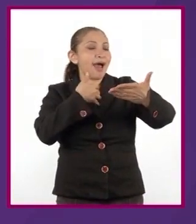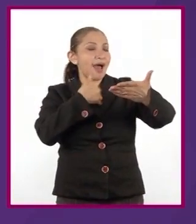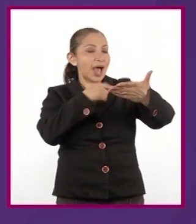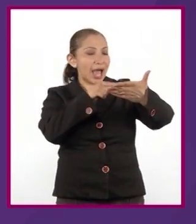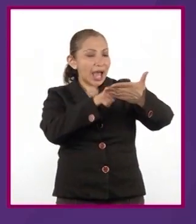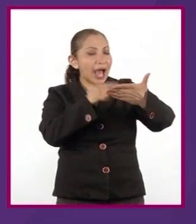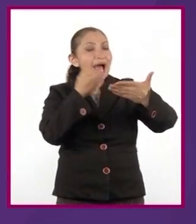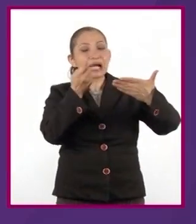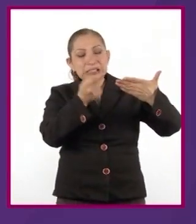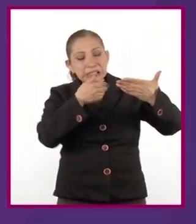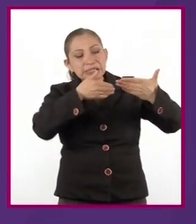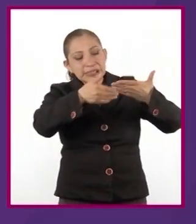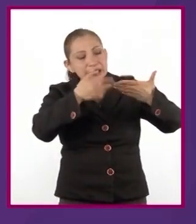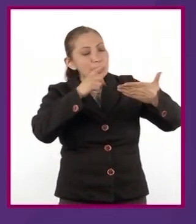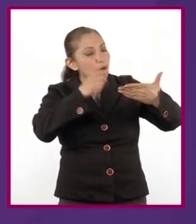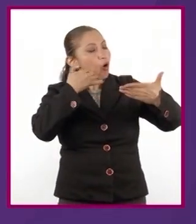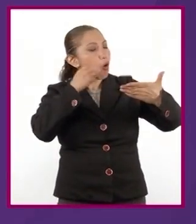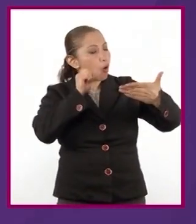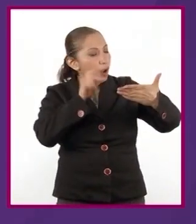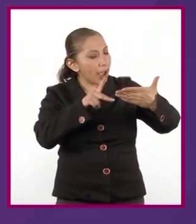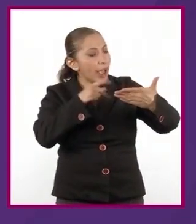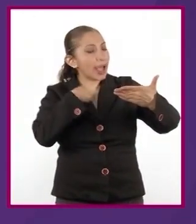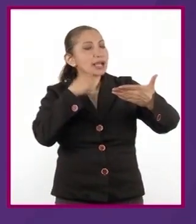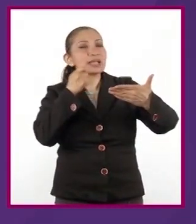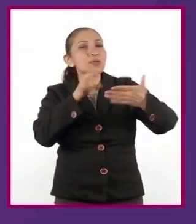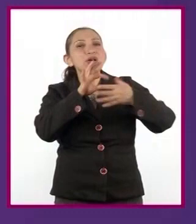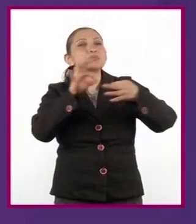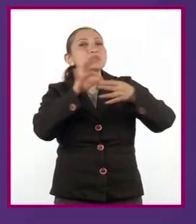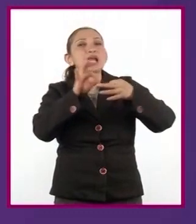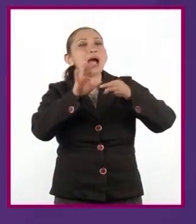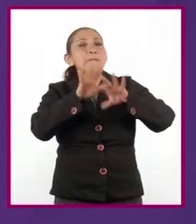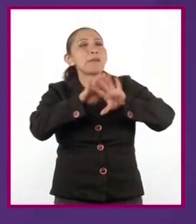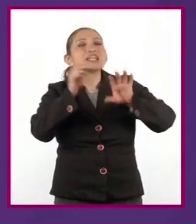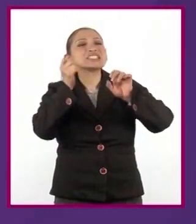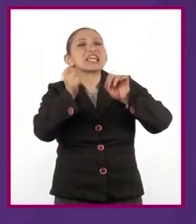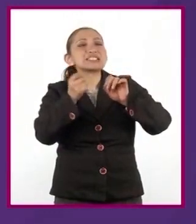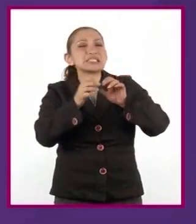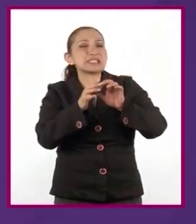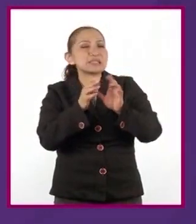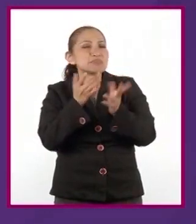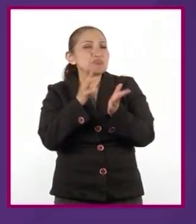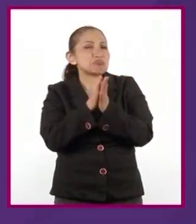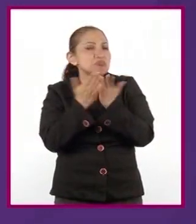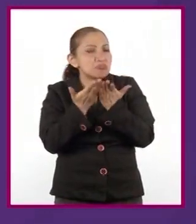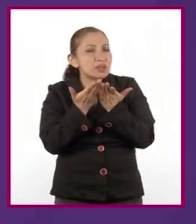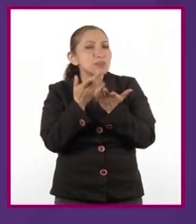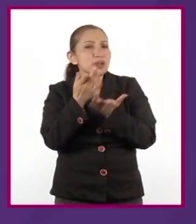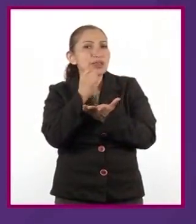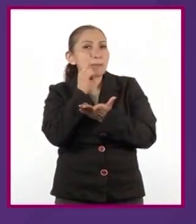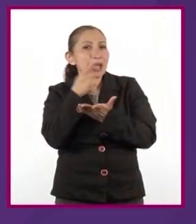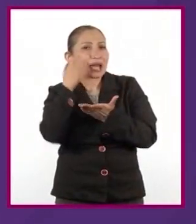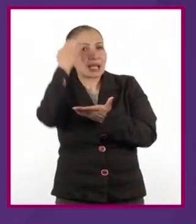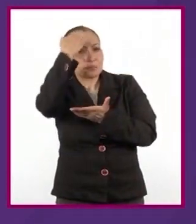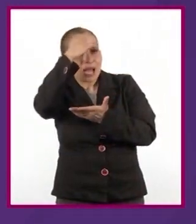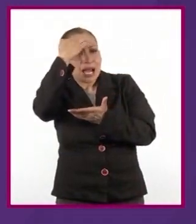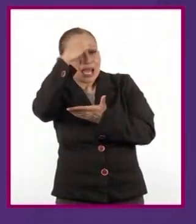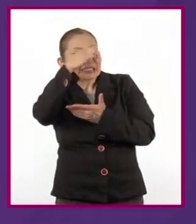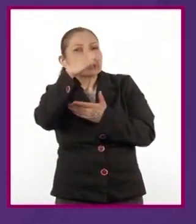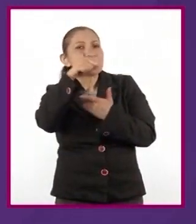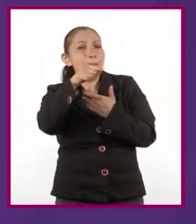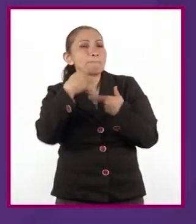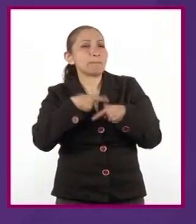compartes esa experiencia, etc. También te puede relatar la propia experiencia del